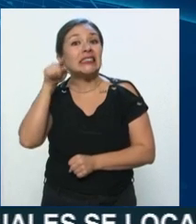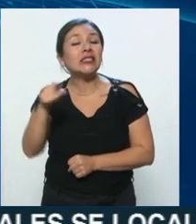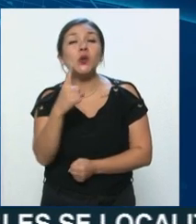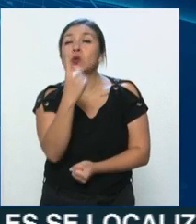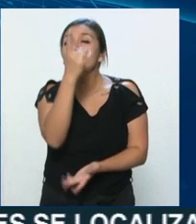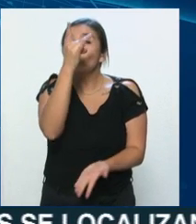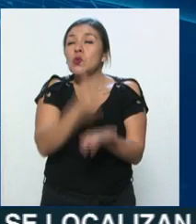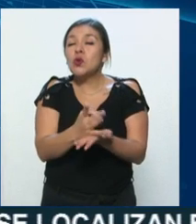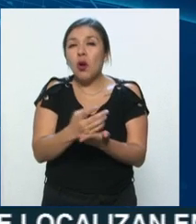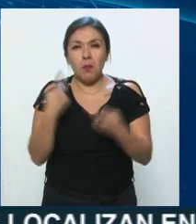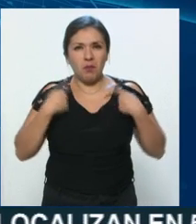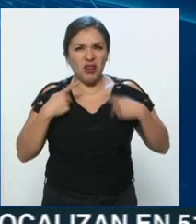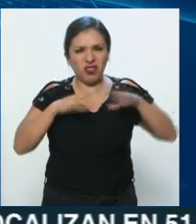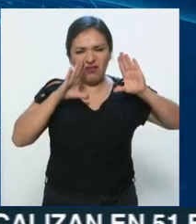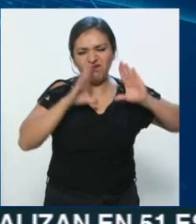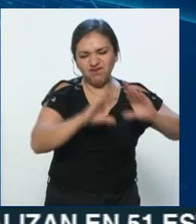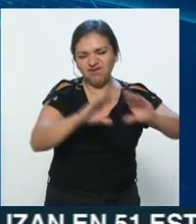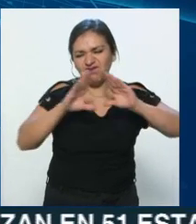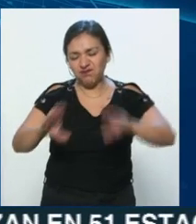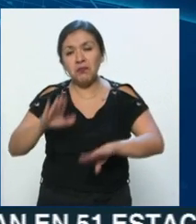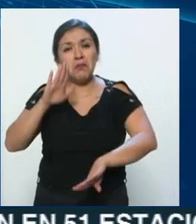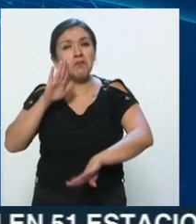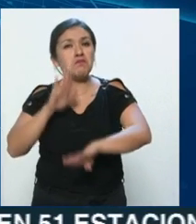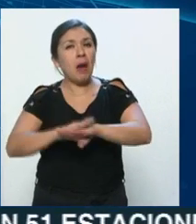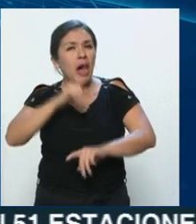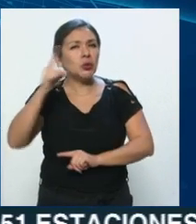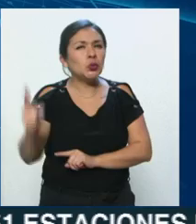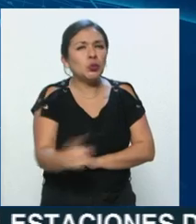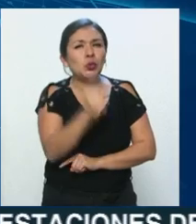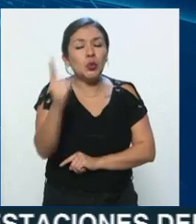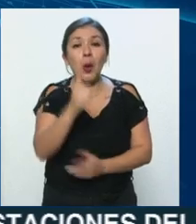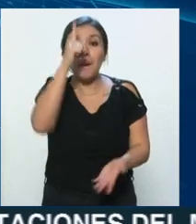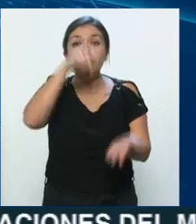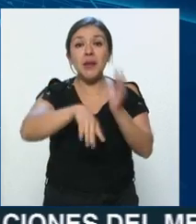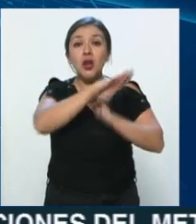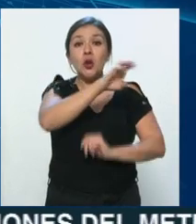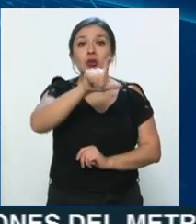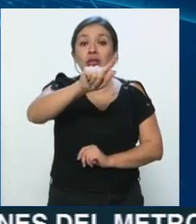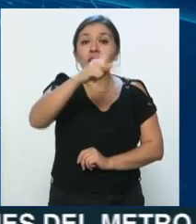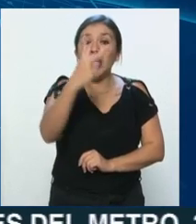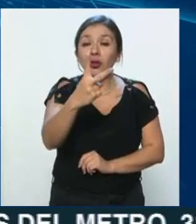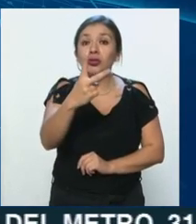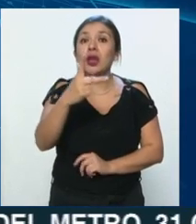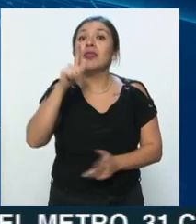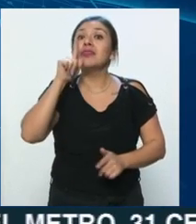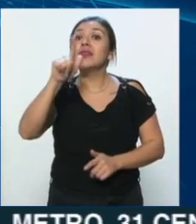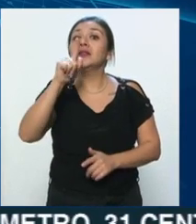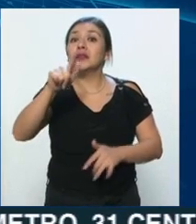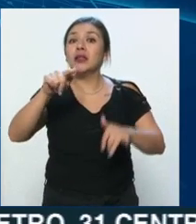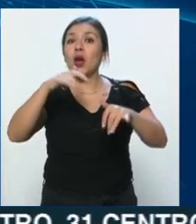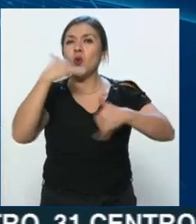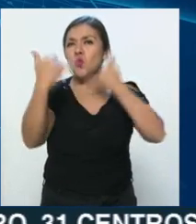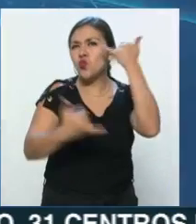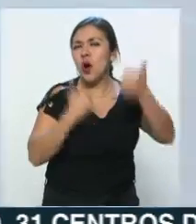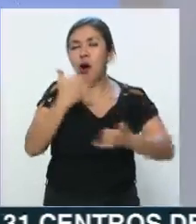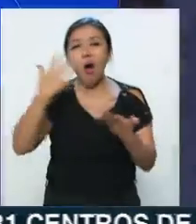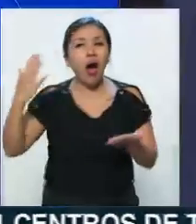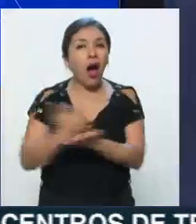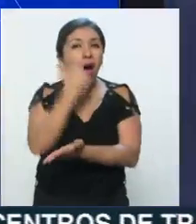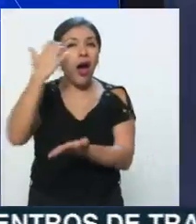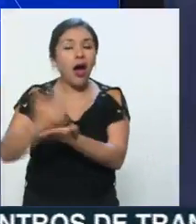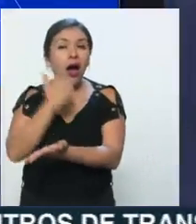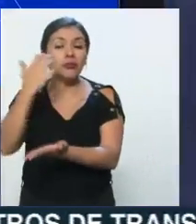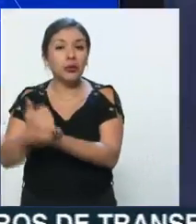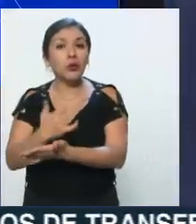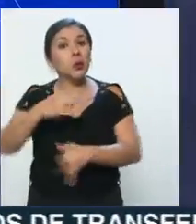único entrenador en jefe que mantuvo el récord de 1972 con 17 partidos ganados y que al final